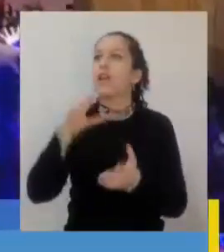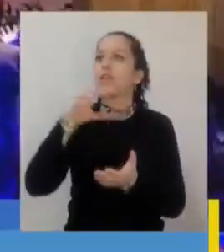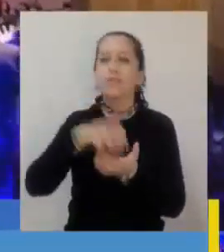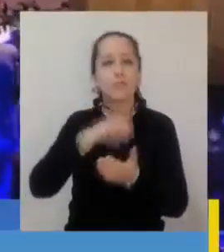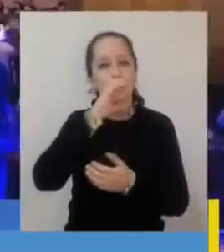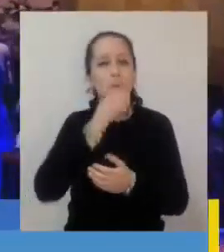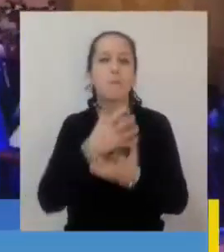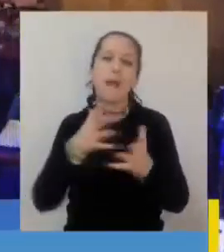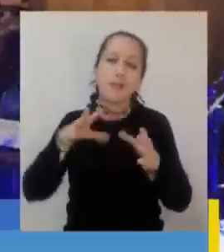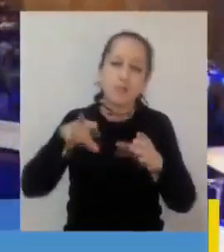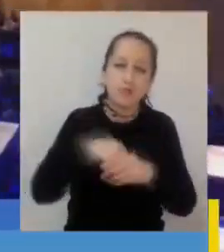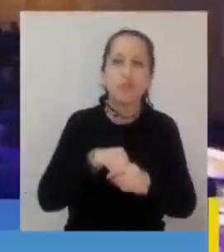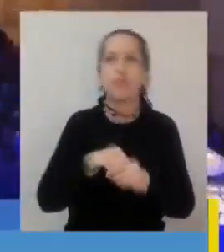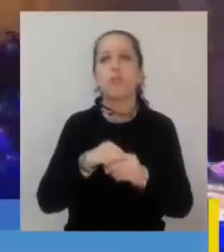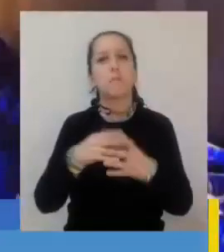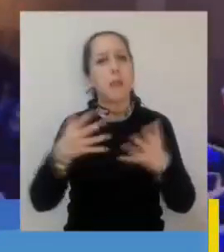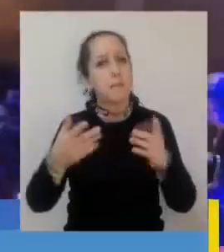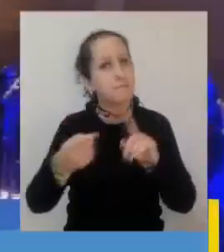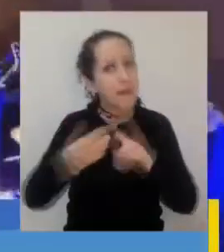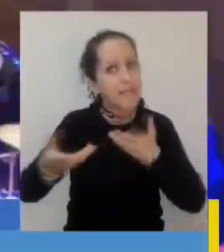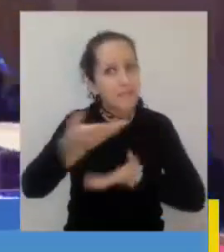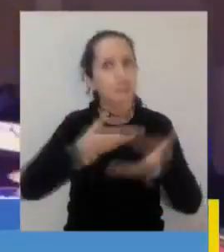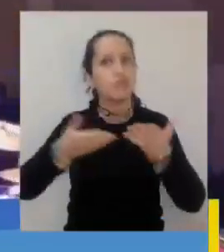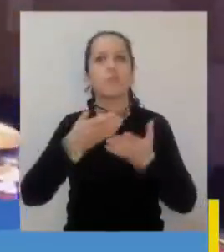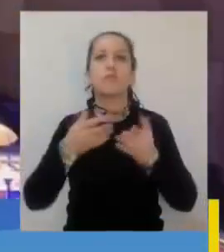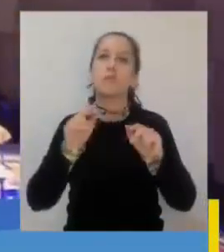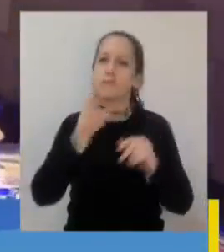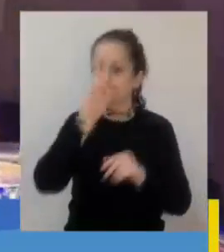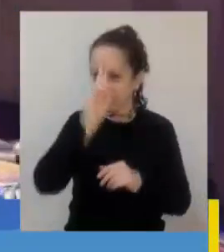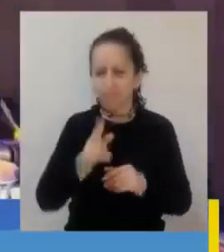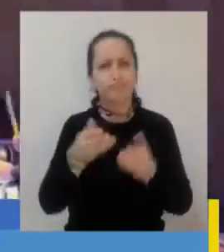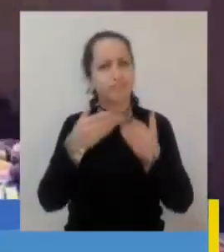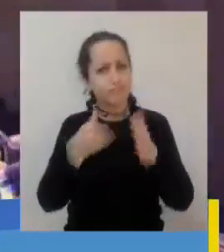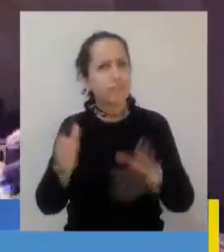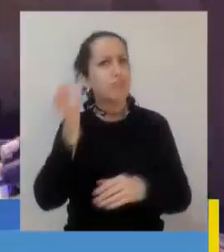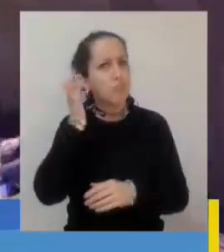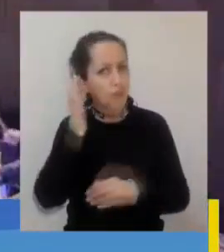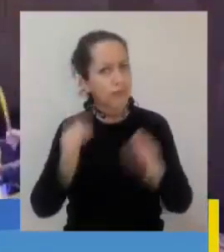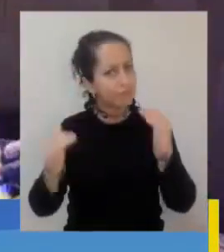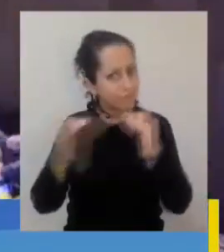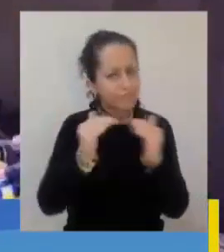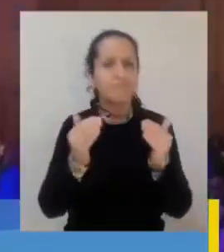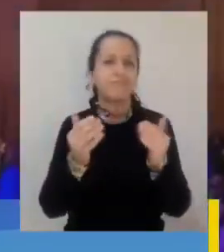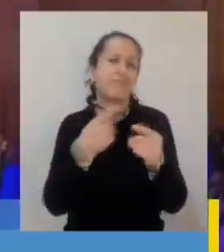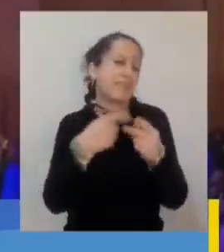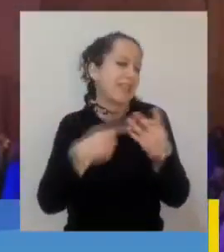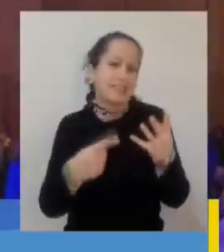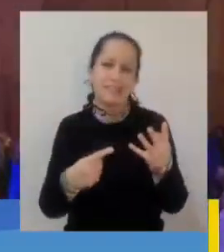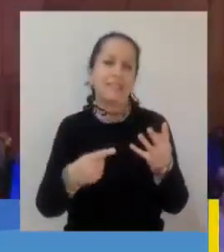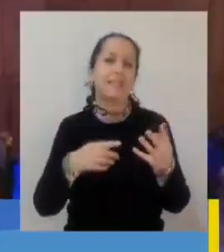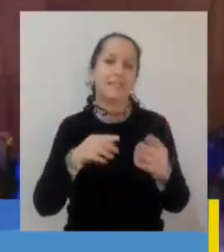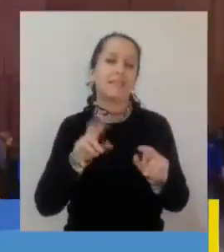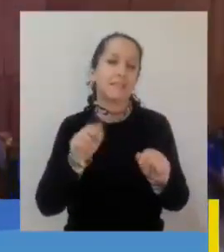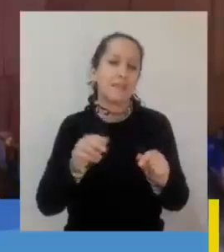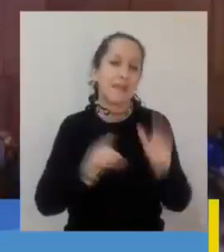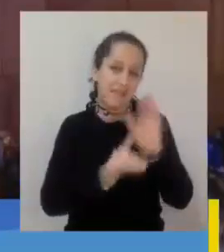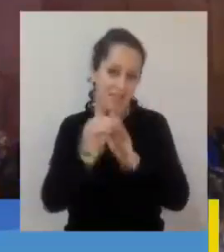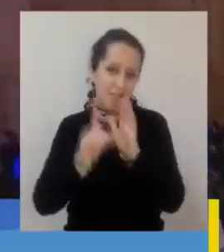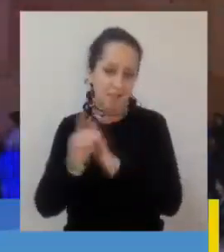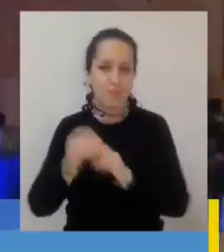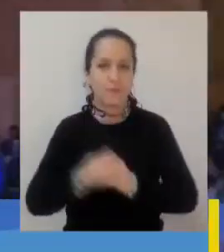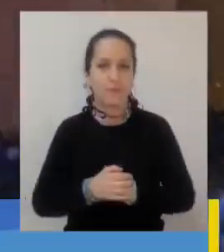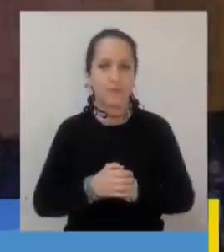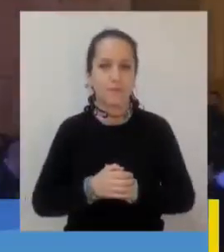inclusiva, participativa y con perspectiva de género, entre otros importantes lineamientos estratégicos de desarrollo.